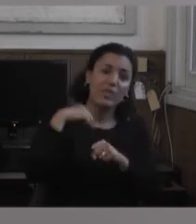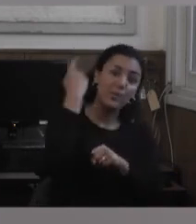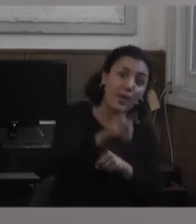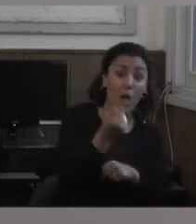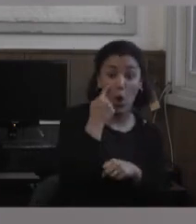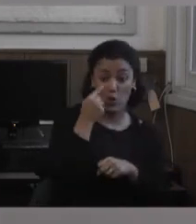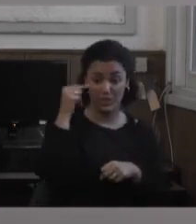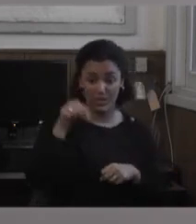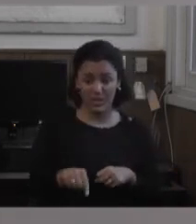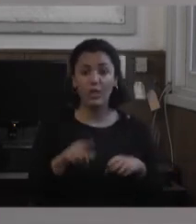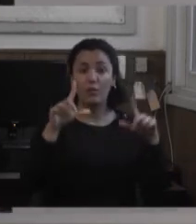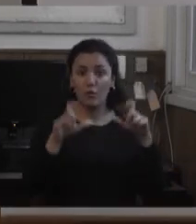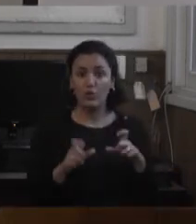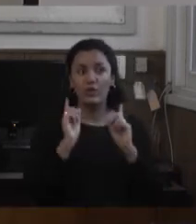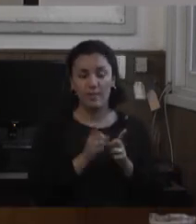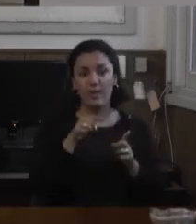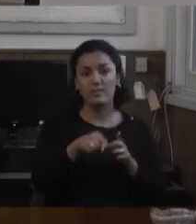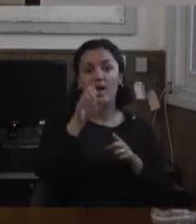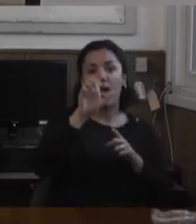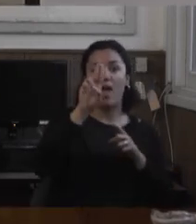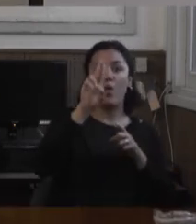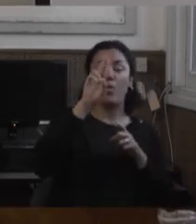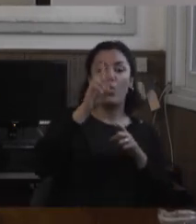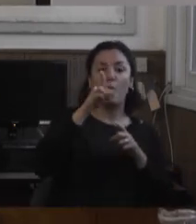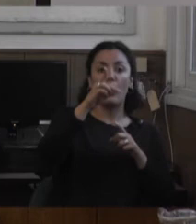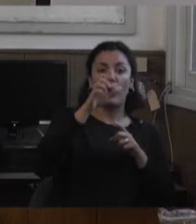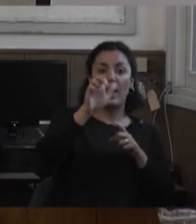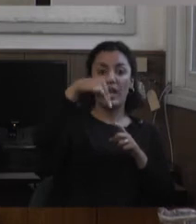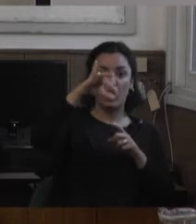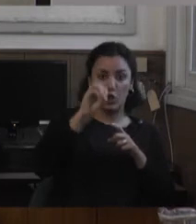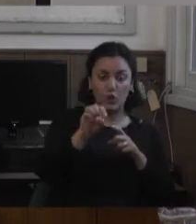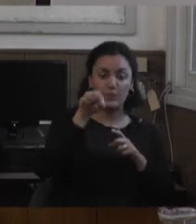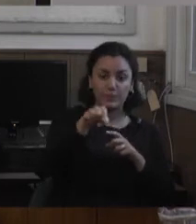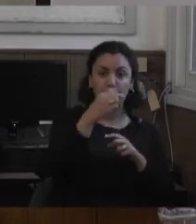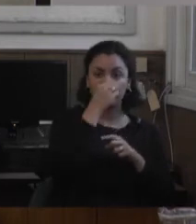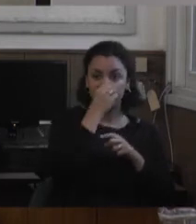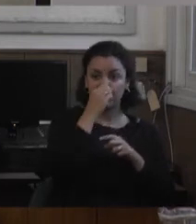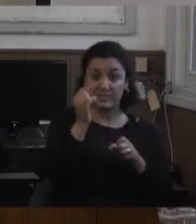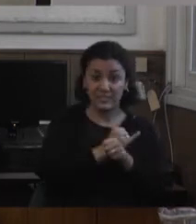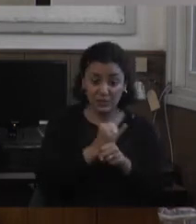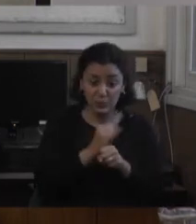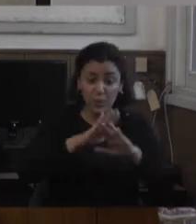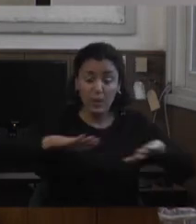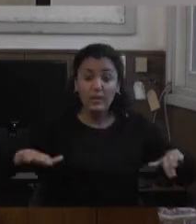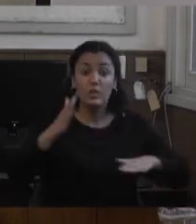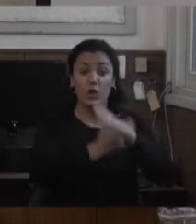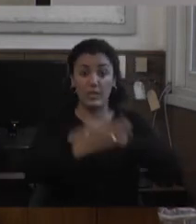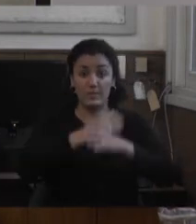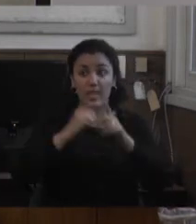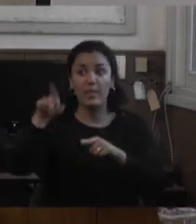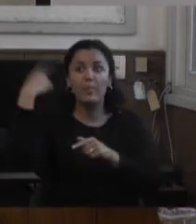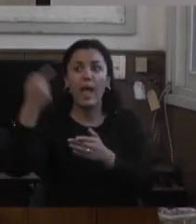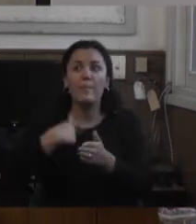para mí que tiene que ver con esa de Eugenio que yo lo tuve en un instituto para chicos con discapacidad a mí después me contratan de un hospital